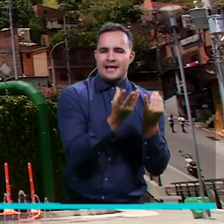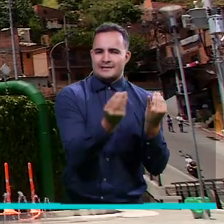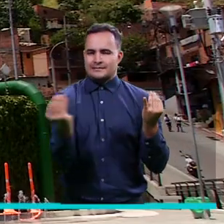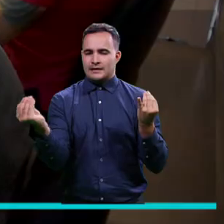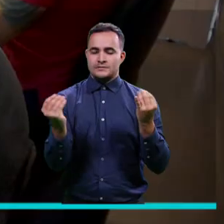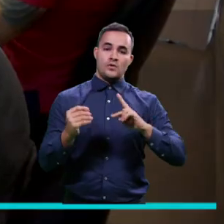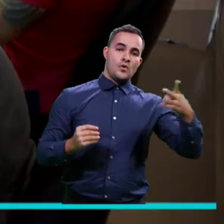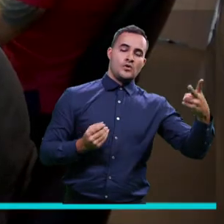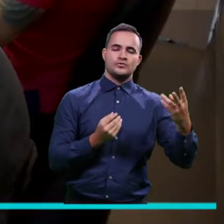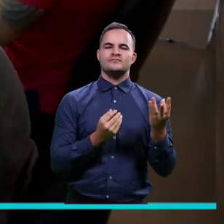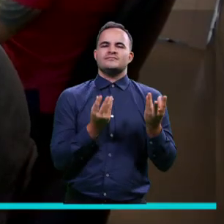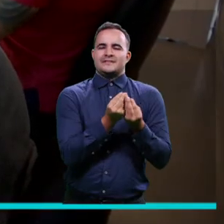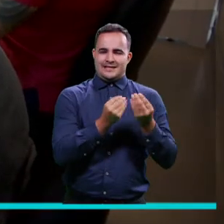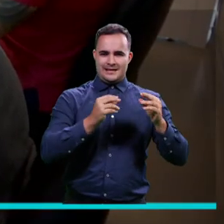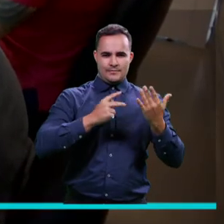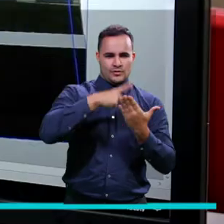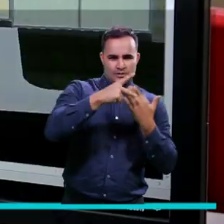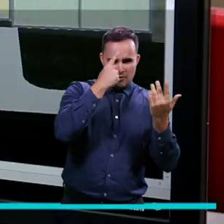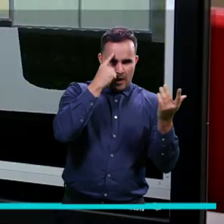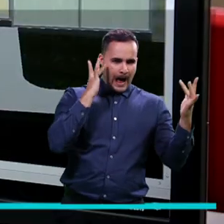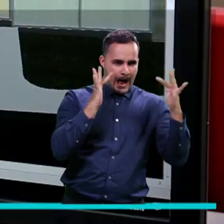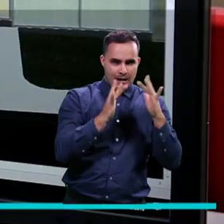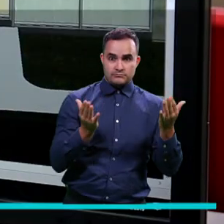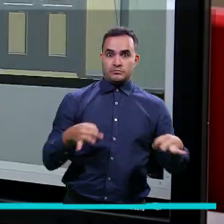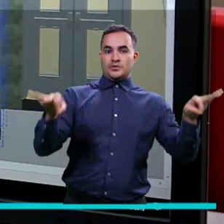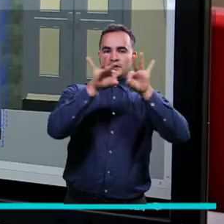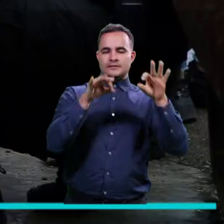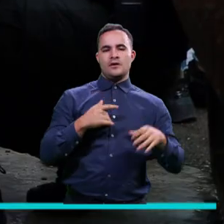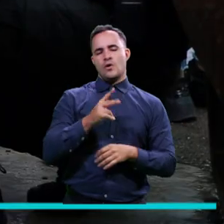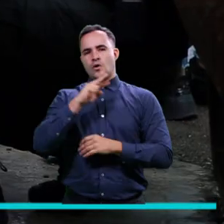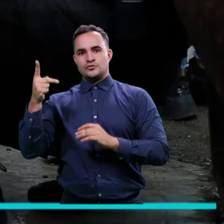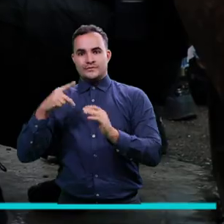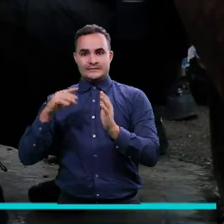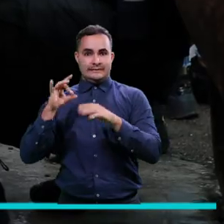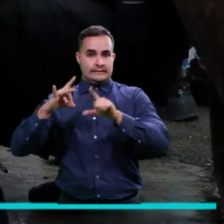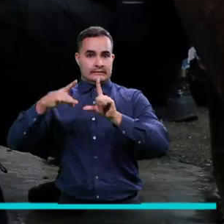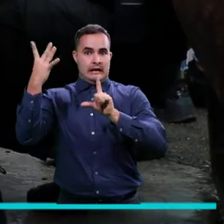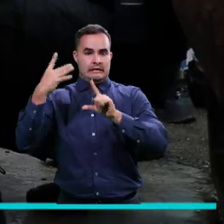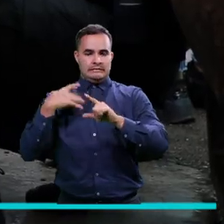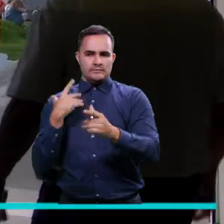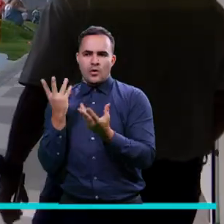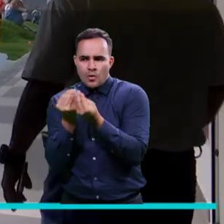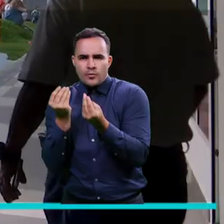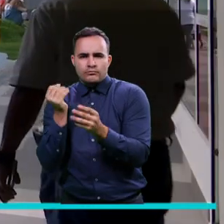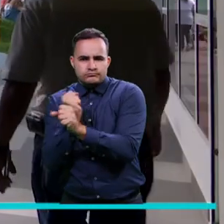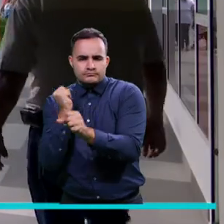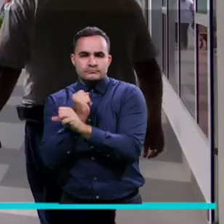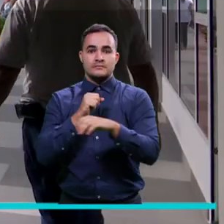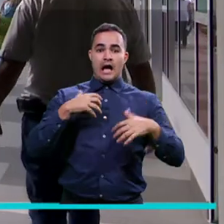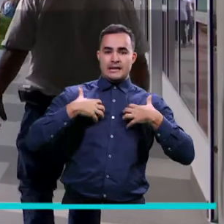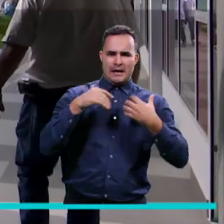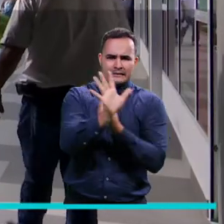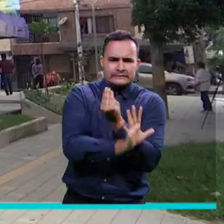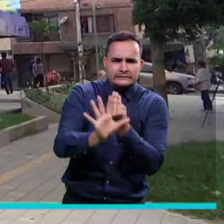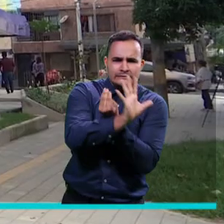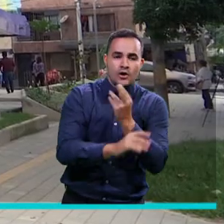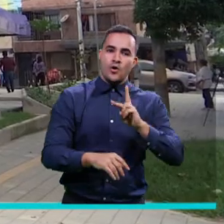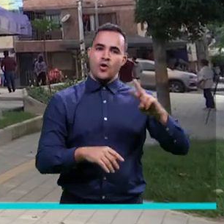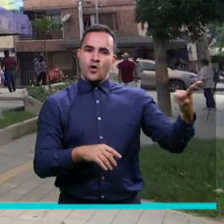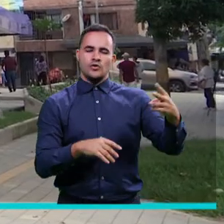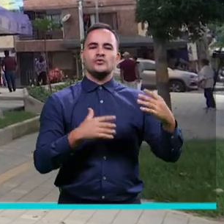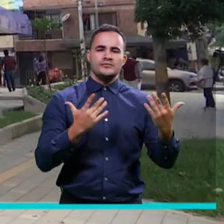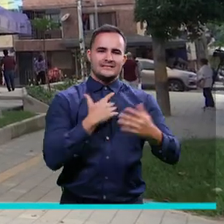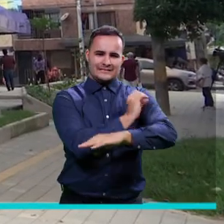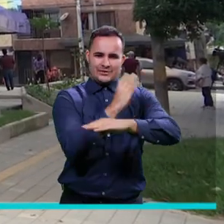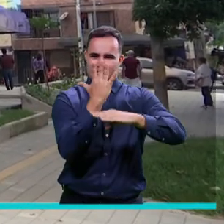Estratégicos, la Secretaría de Innovación Digital, la Subsecretaría de Protección y Bienestar Animal y la Unidad Administrativa Especial Buen